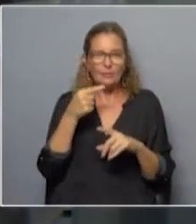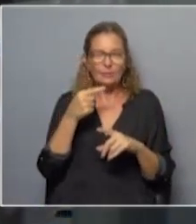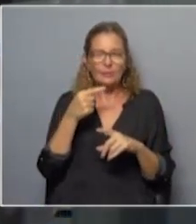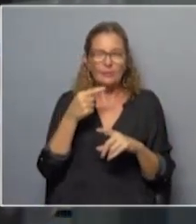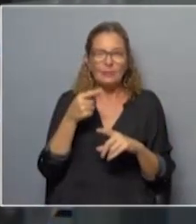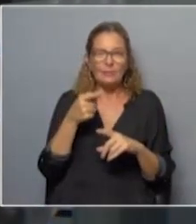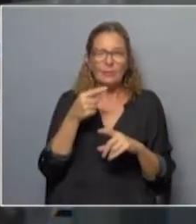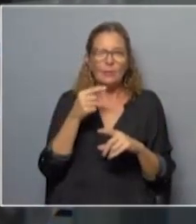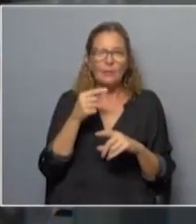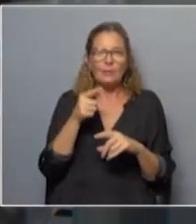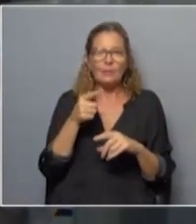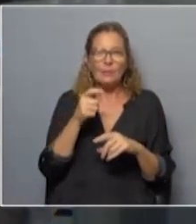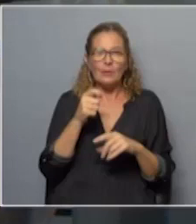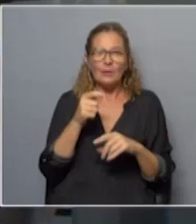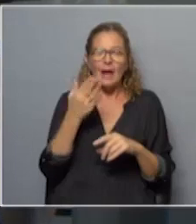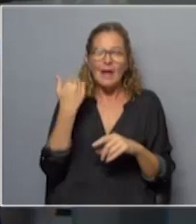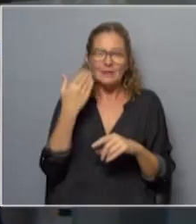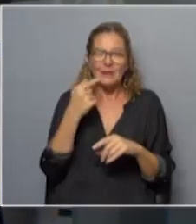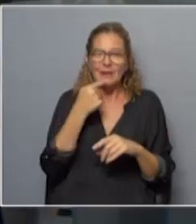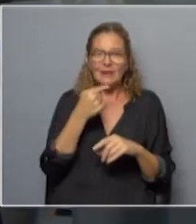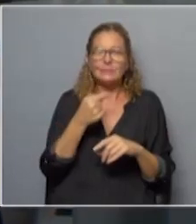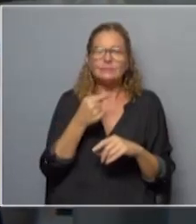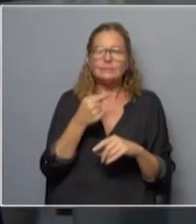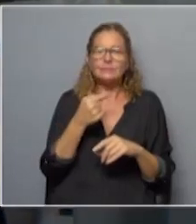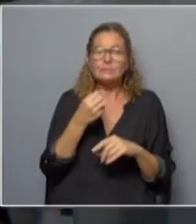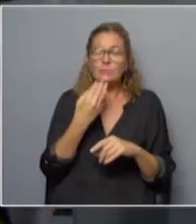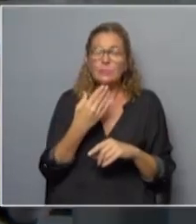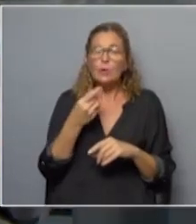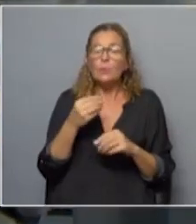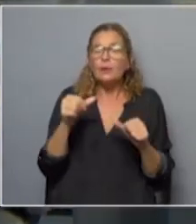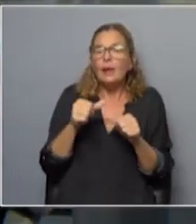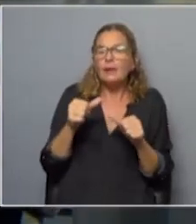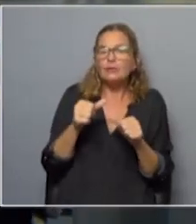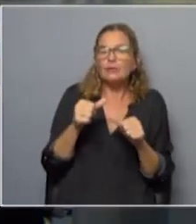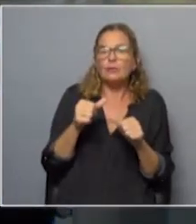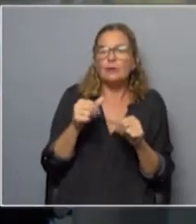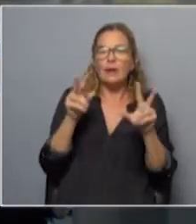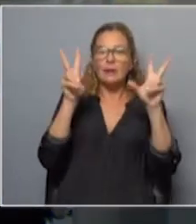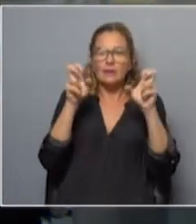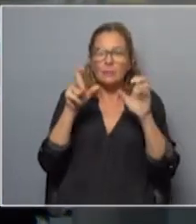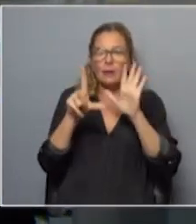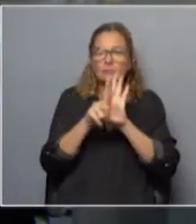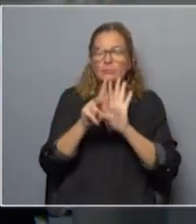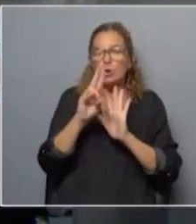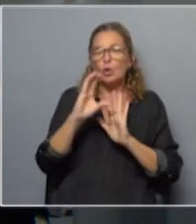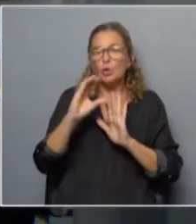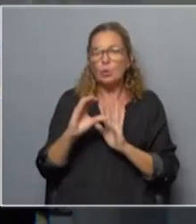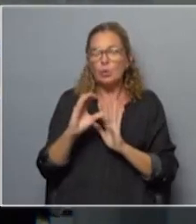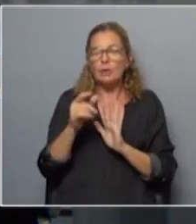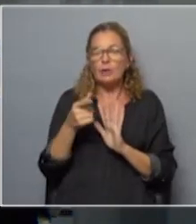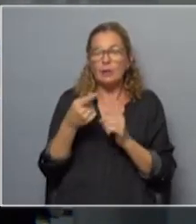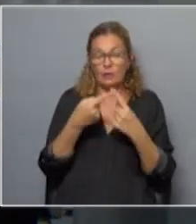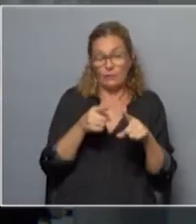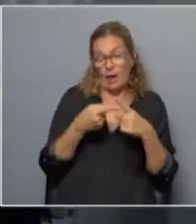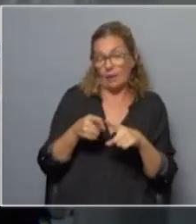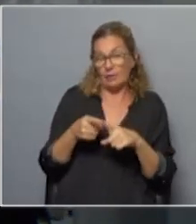a poner el noticioso el noticioso antiguo qué lindo bueno cómo se ha tratado el tema de la ley de urgente consideración en